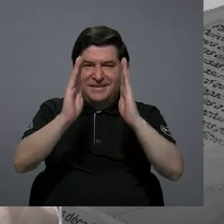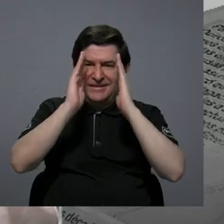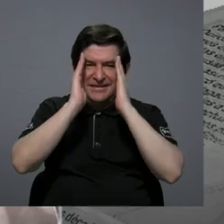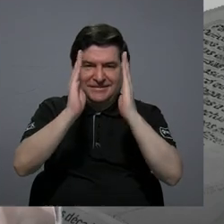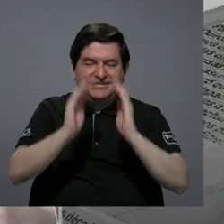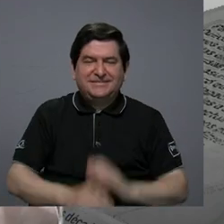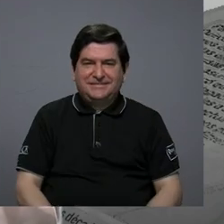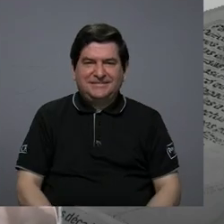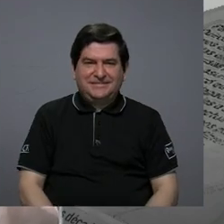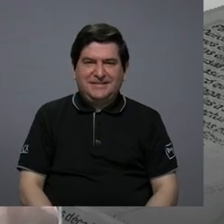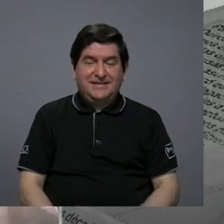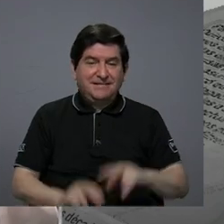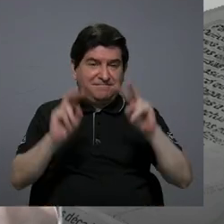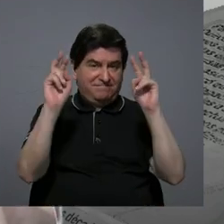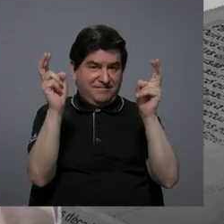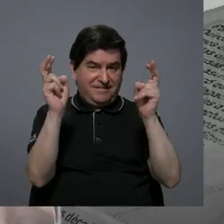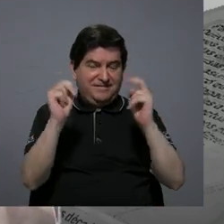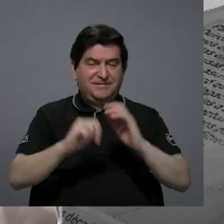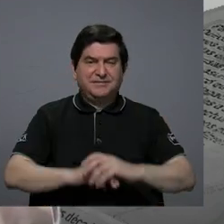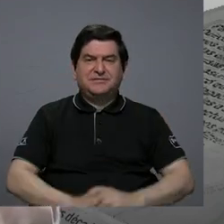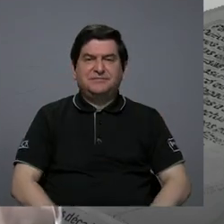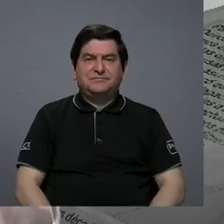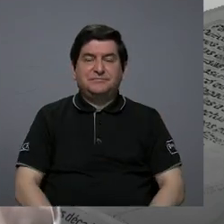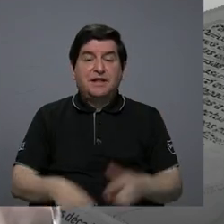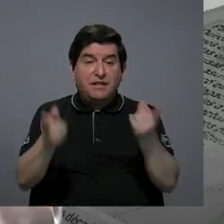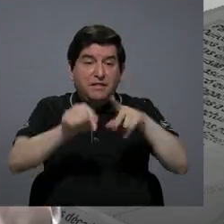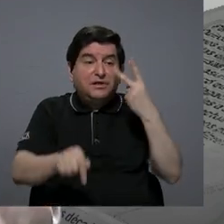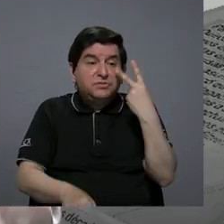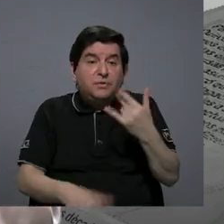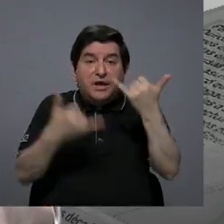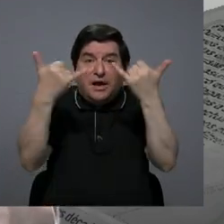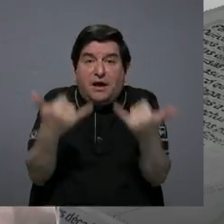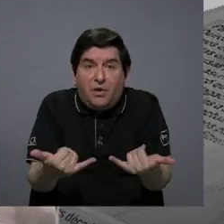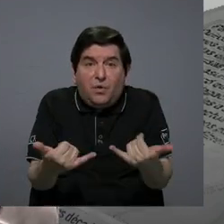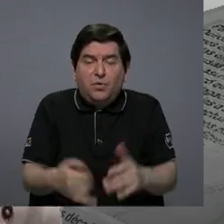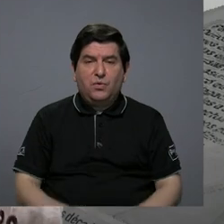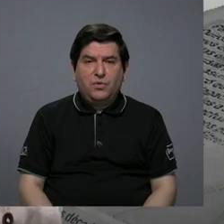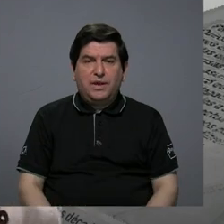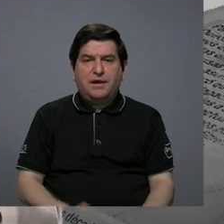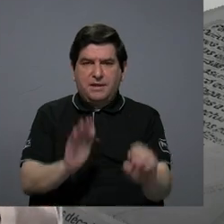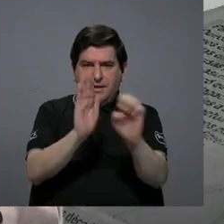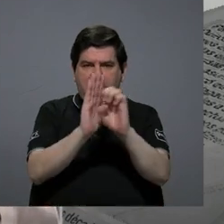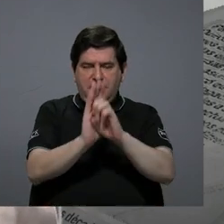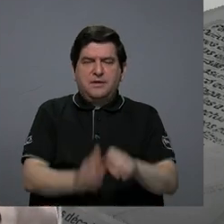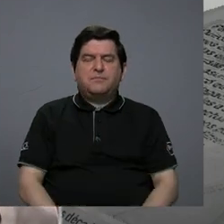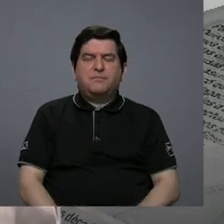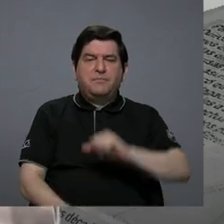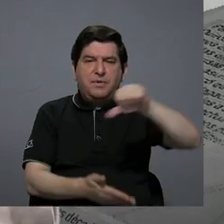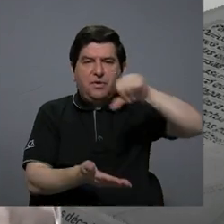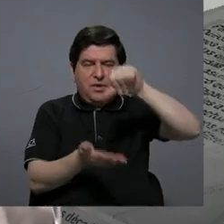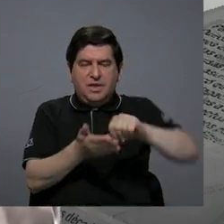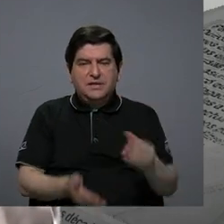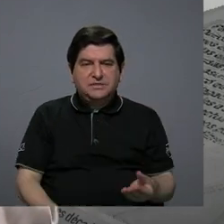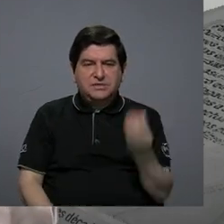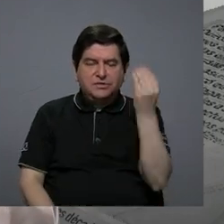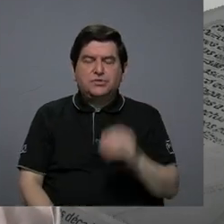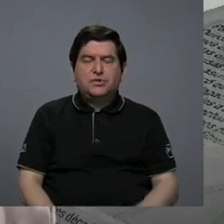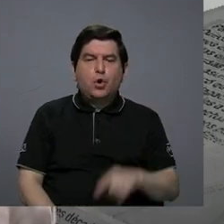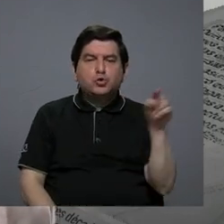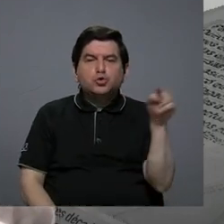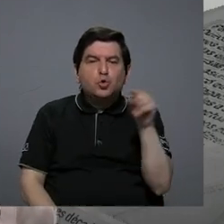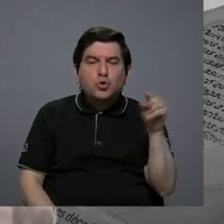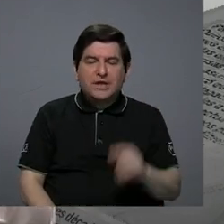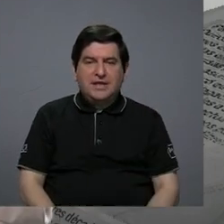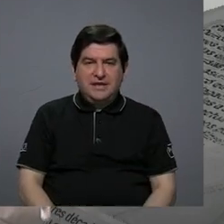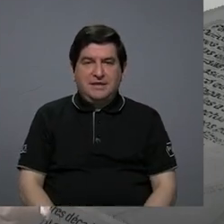la temática. De hecho, vemos que hoy, por ejemplo, en el Centro Juvenil Surquí, un